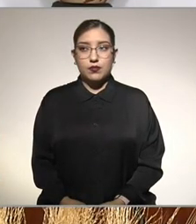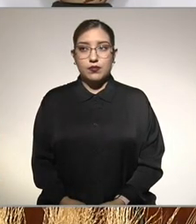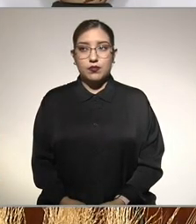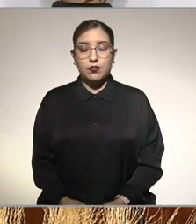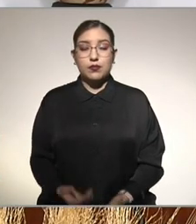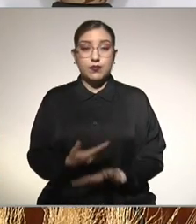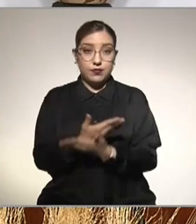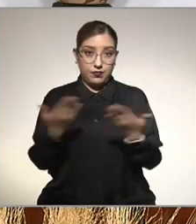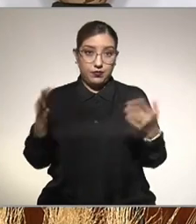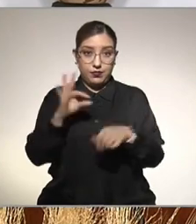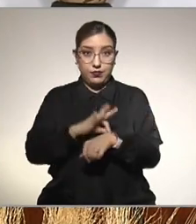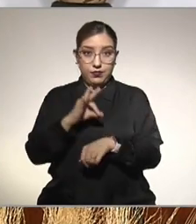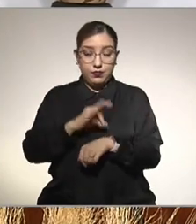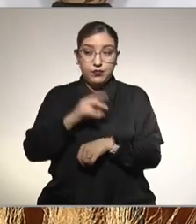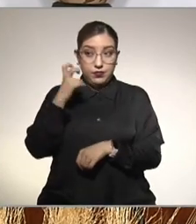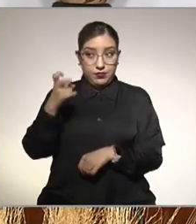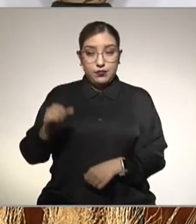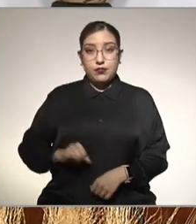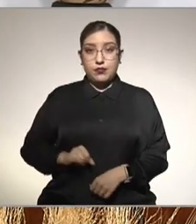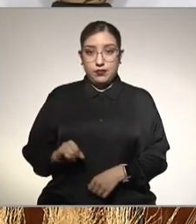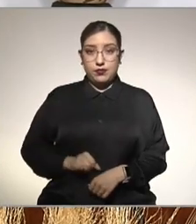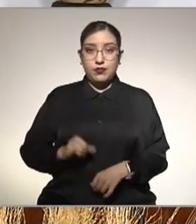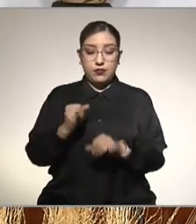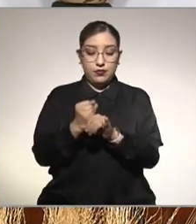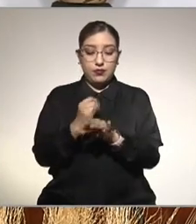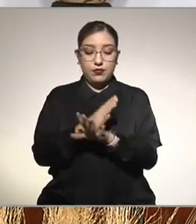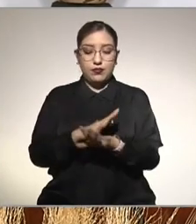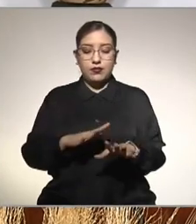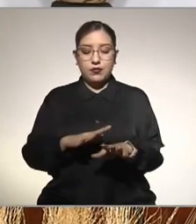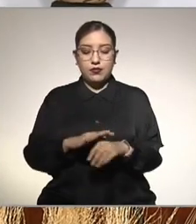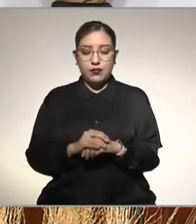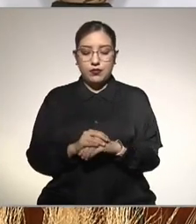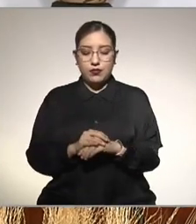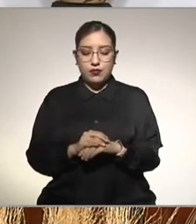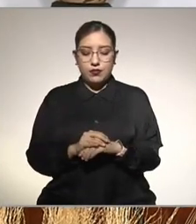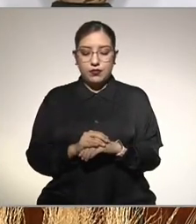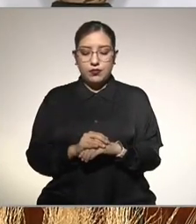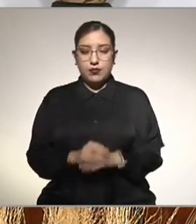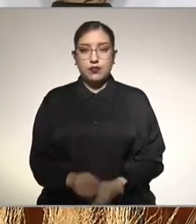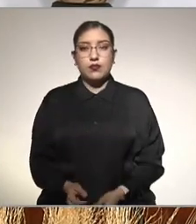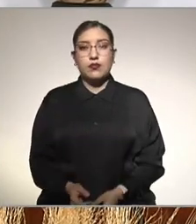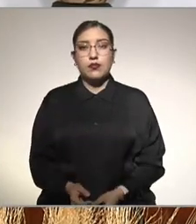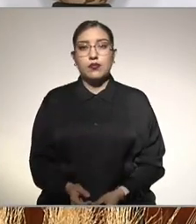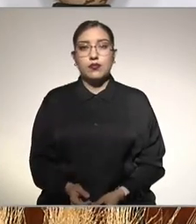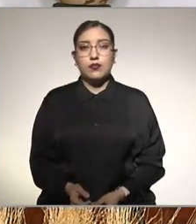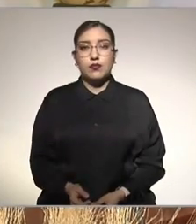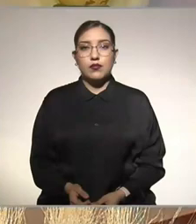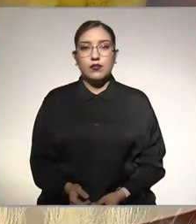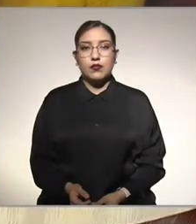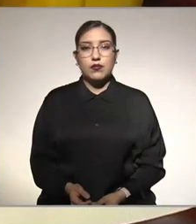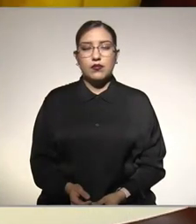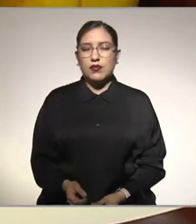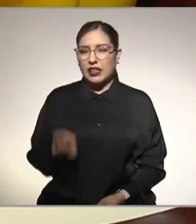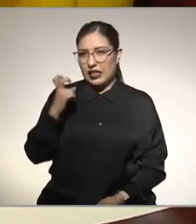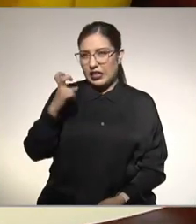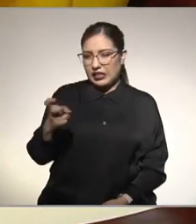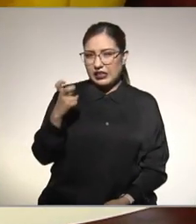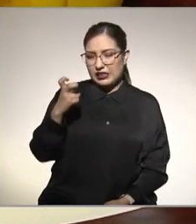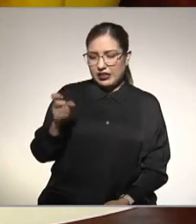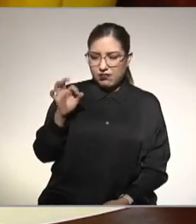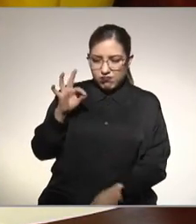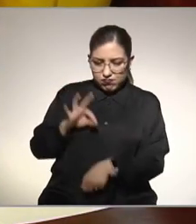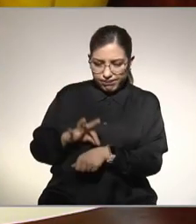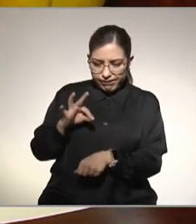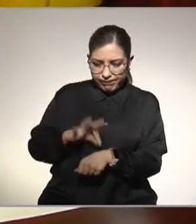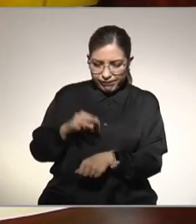Doctores, es información muy interesante. ¿Por qué se habla poco? Es relativamente un diagnóstico, me atrevería a decir, que